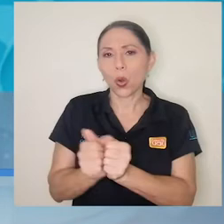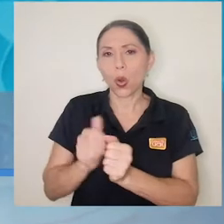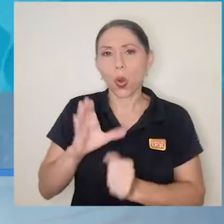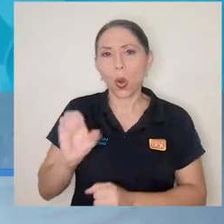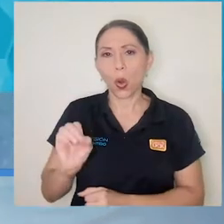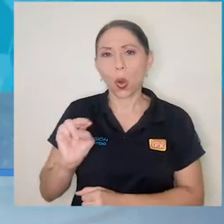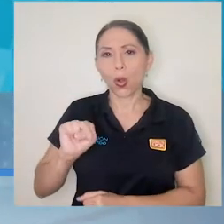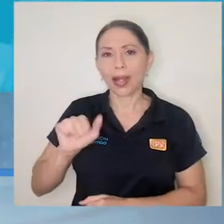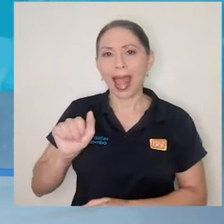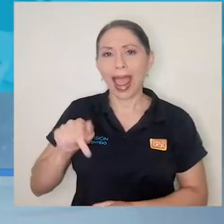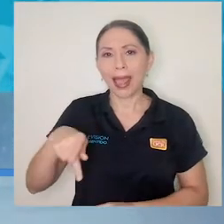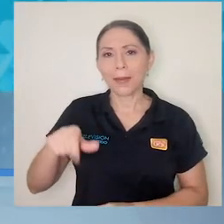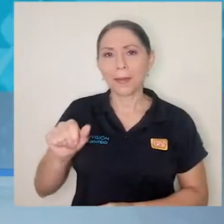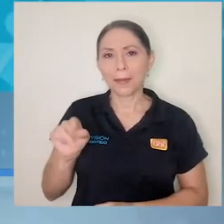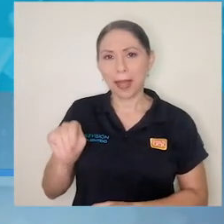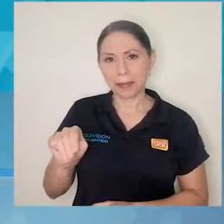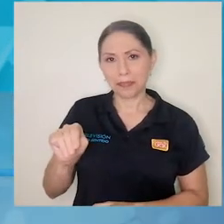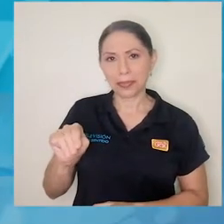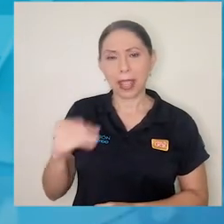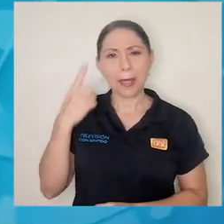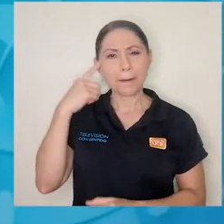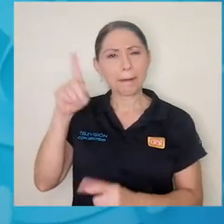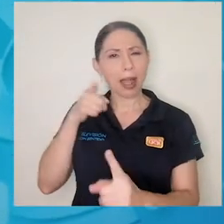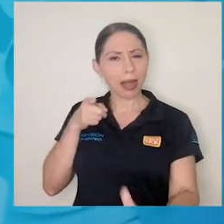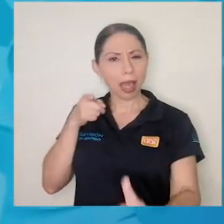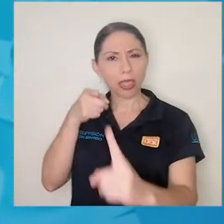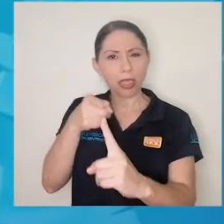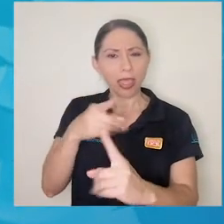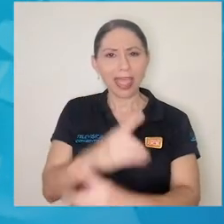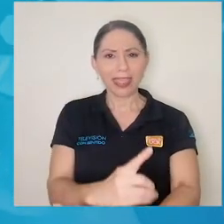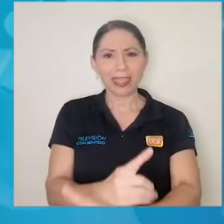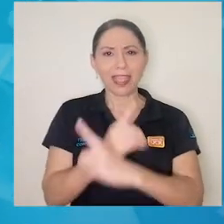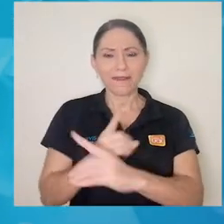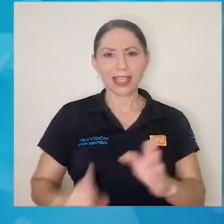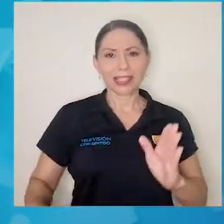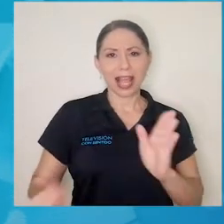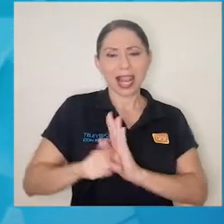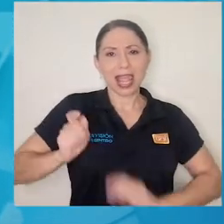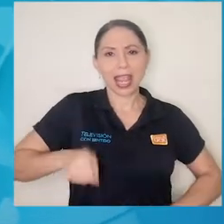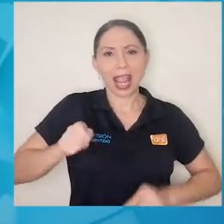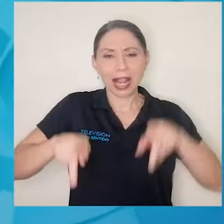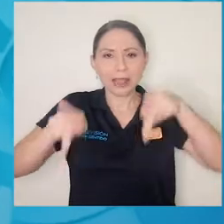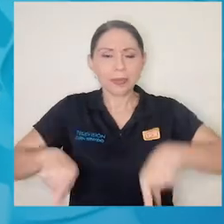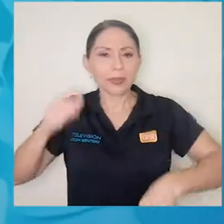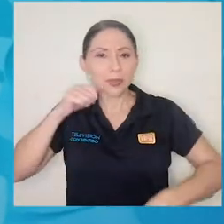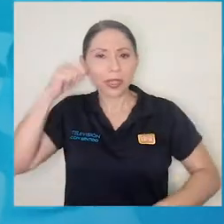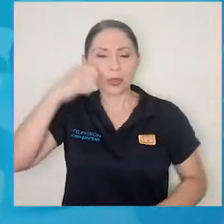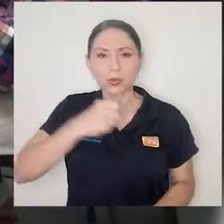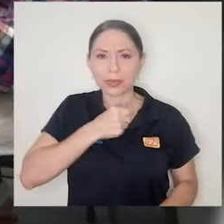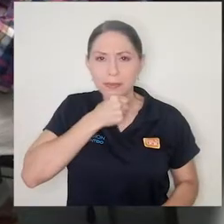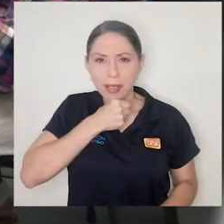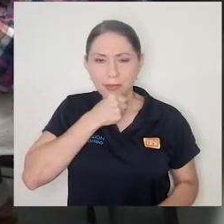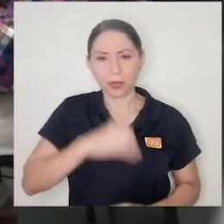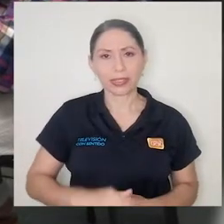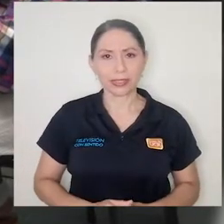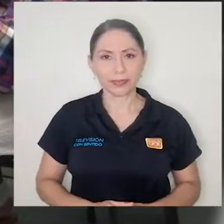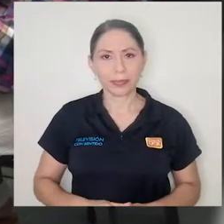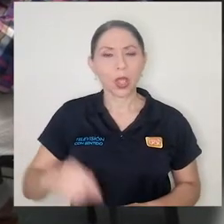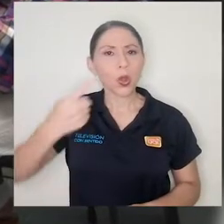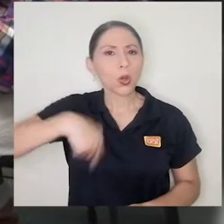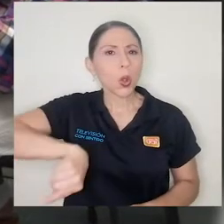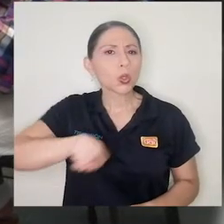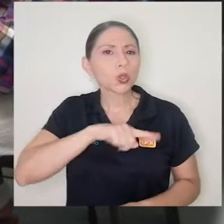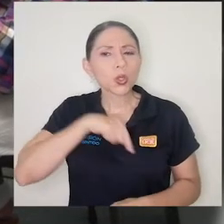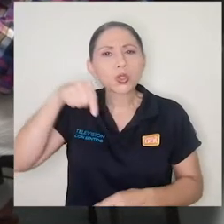para procurar la defensa legal de las personas adultas mayores. Nosotros vemos